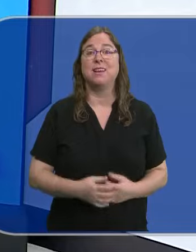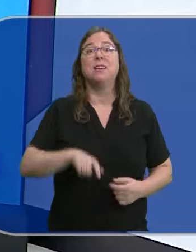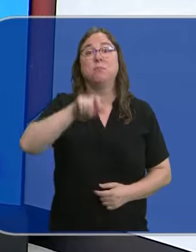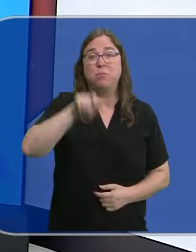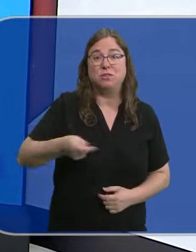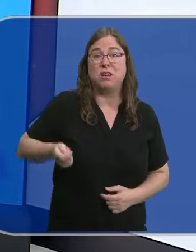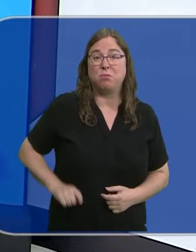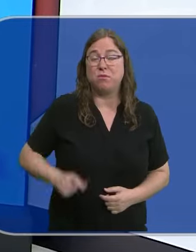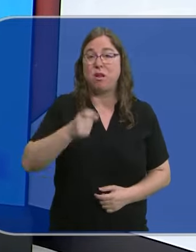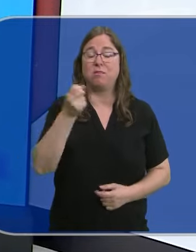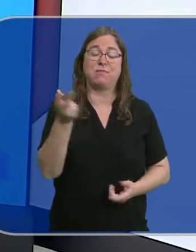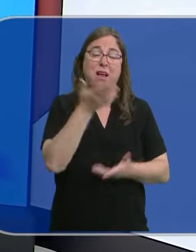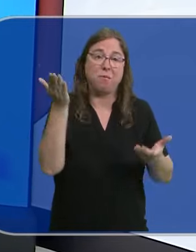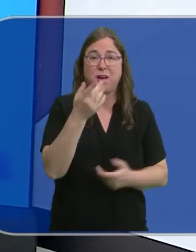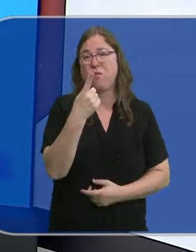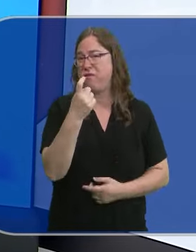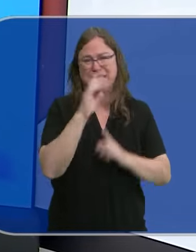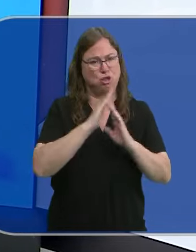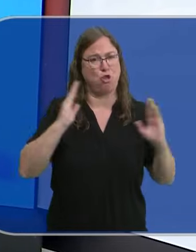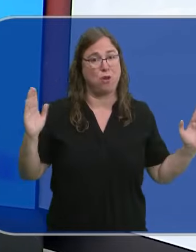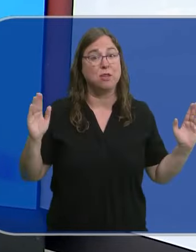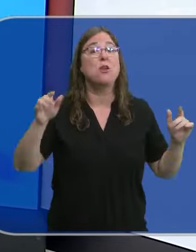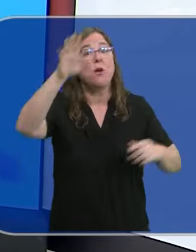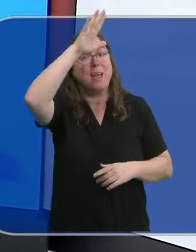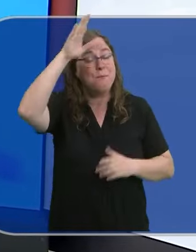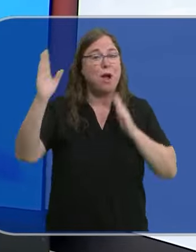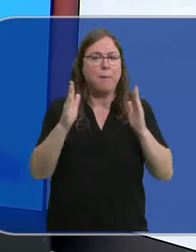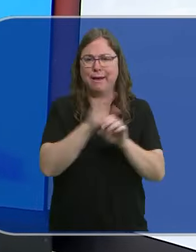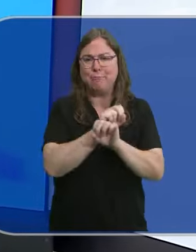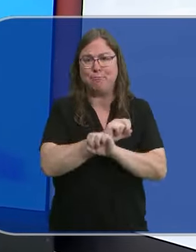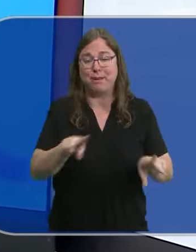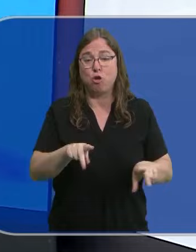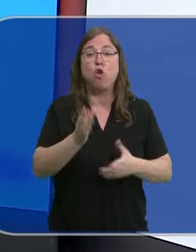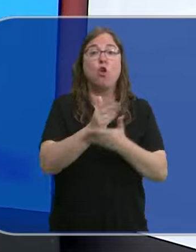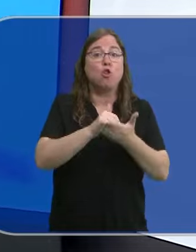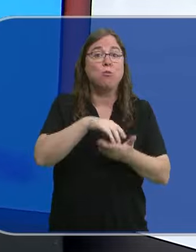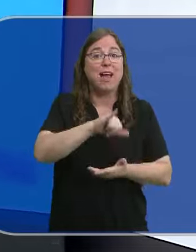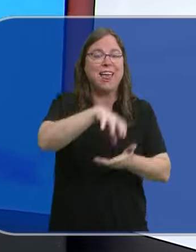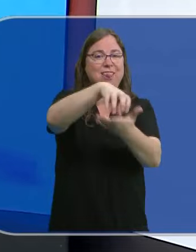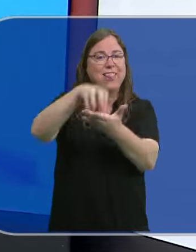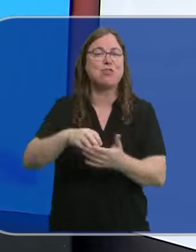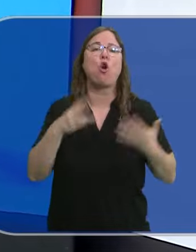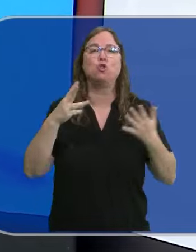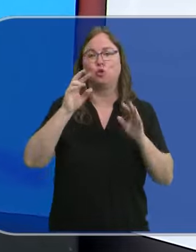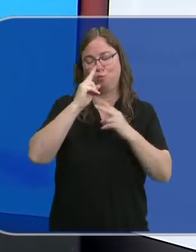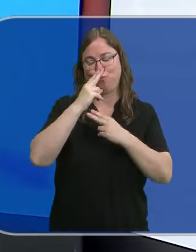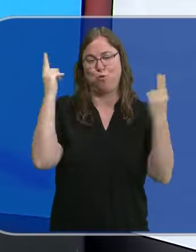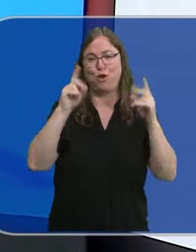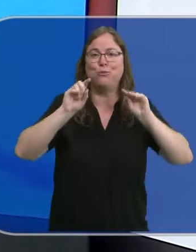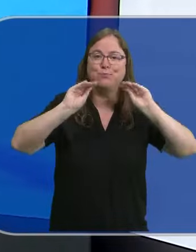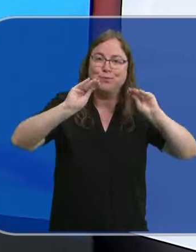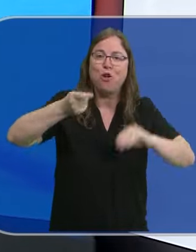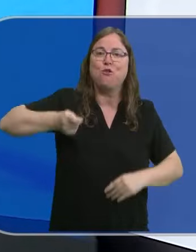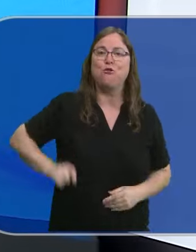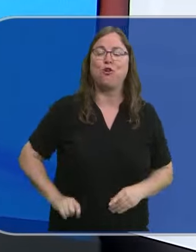Faltan camareros todo el año, pero en verano esa necesidad es acuciante. En nuestra comunidad hay ocho centros públicos que imparten el grado de formación